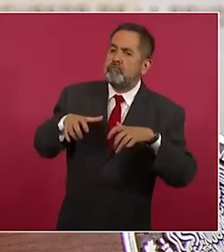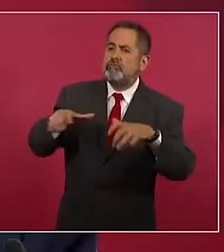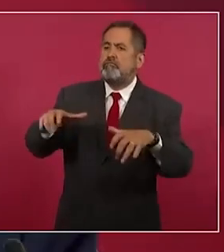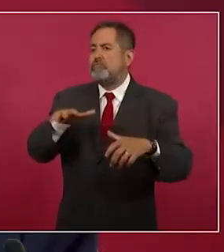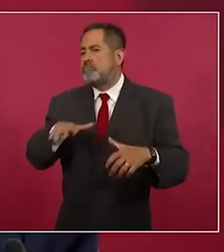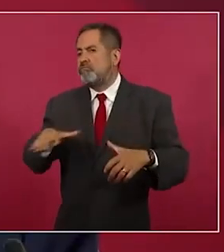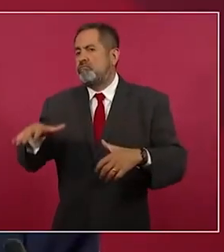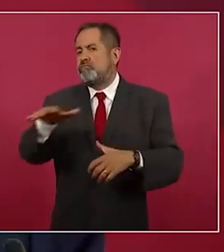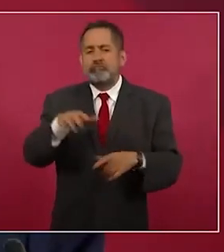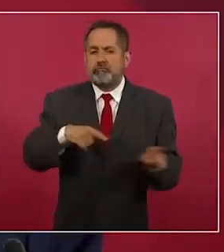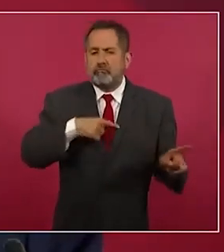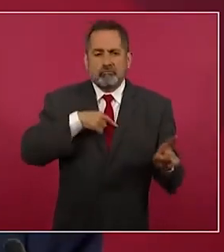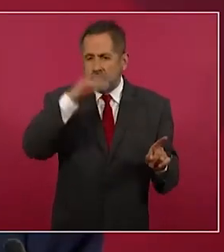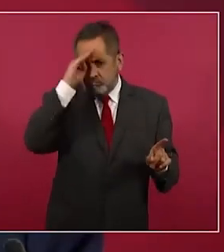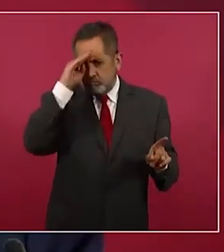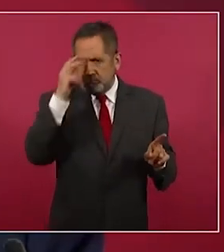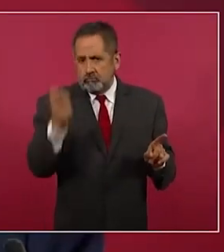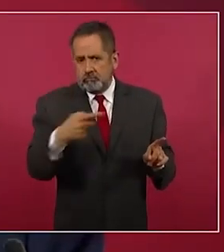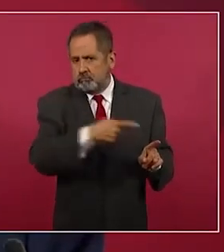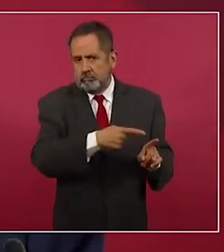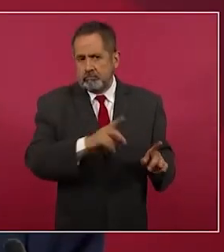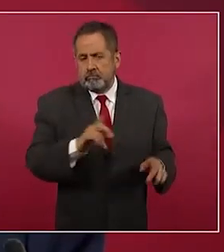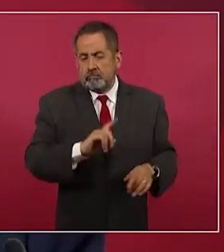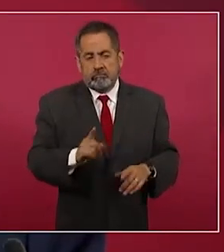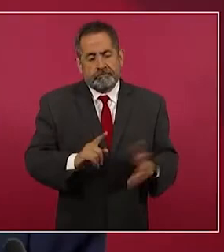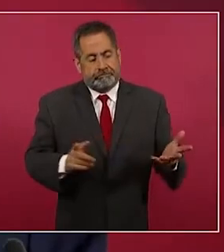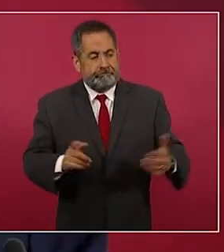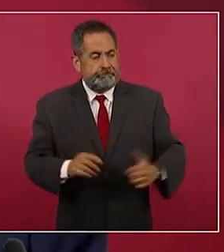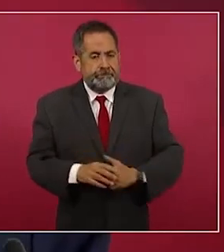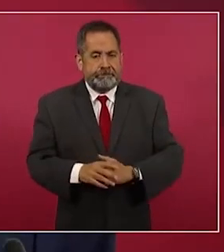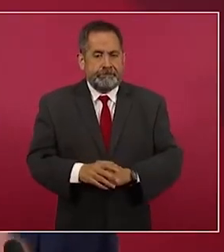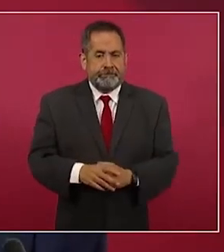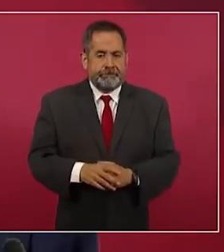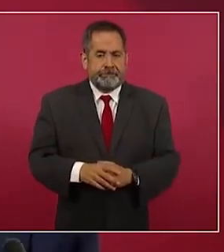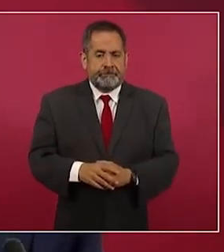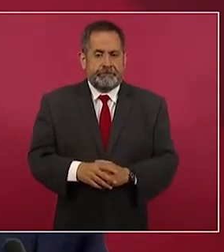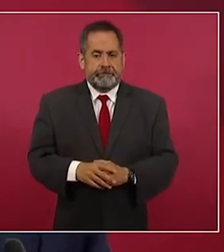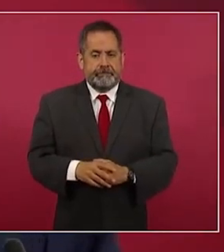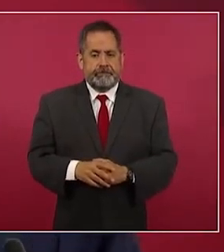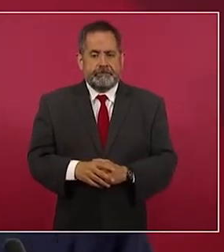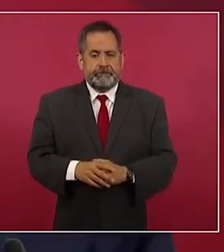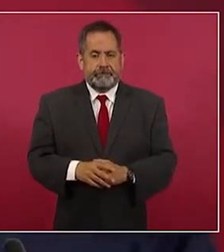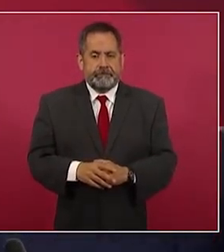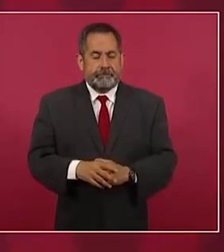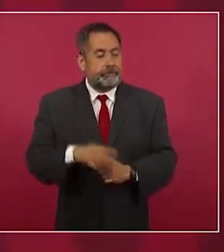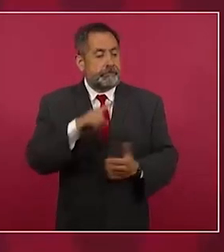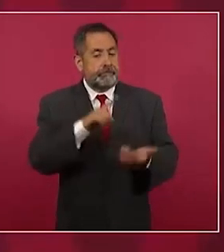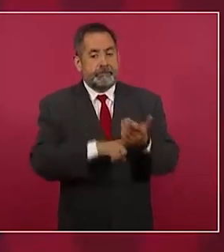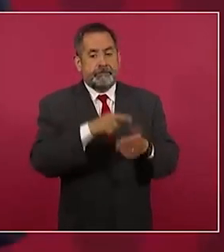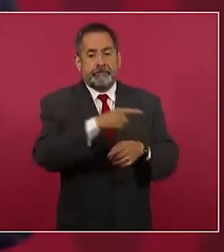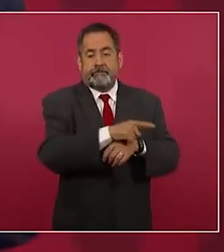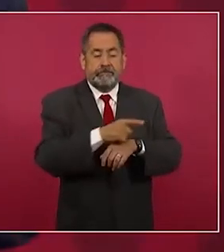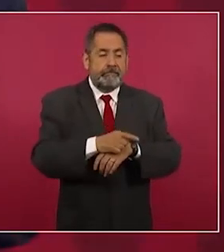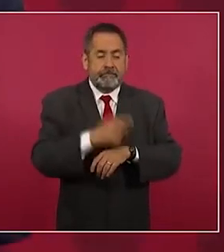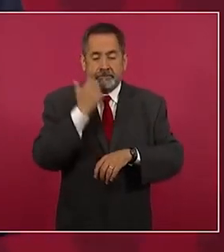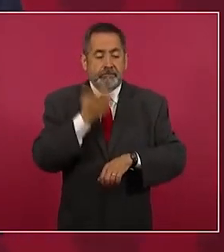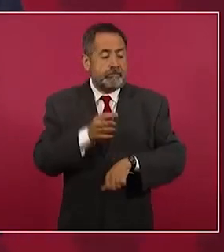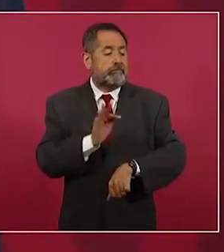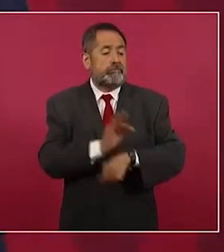no, es la pura protección